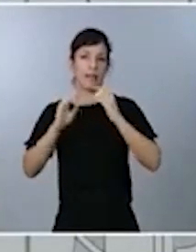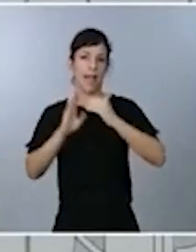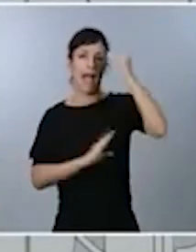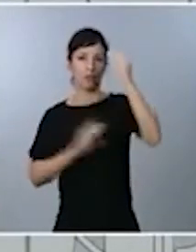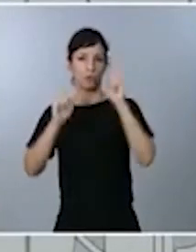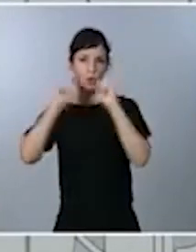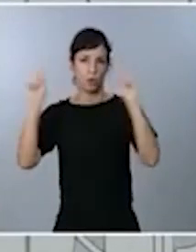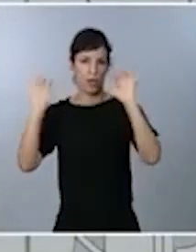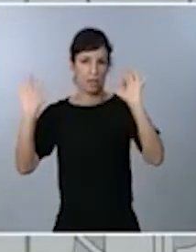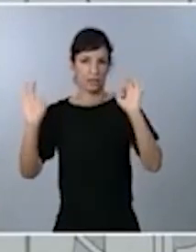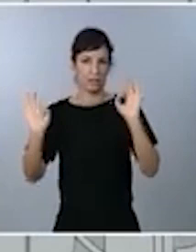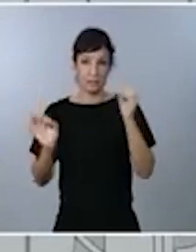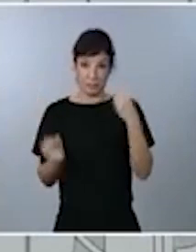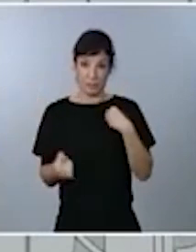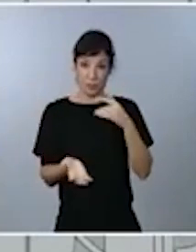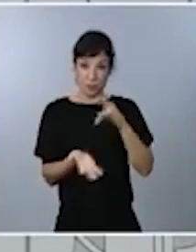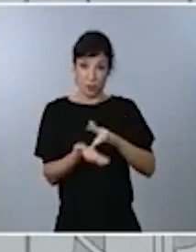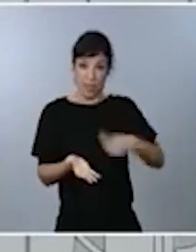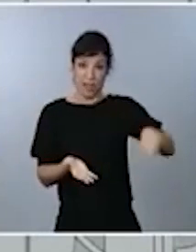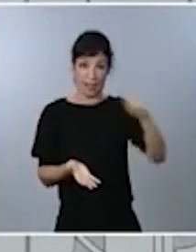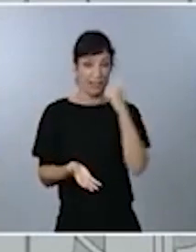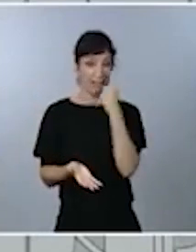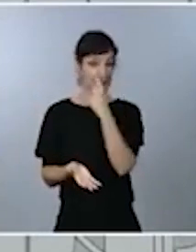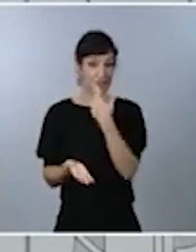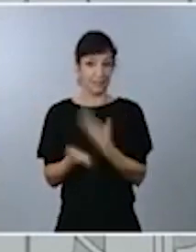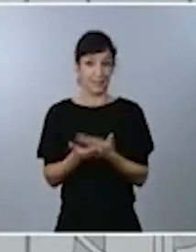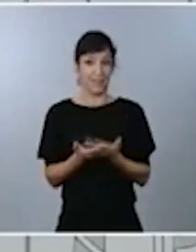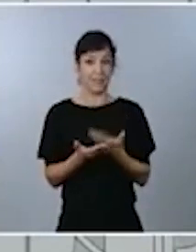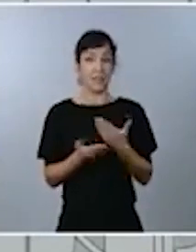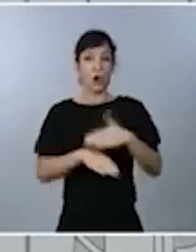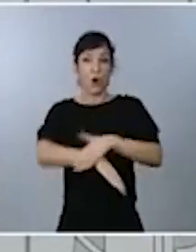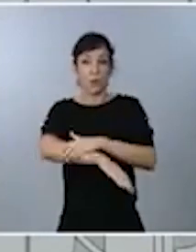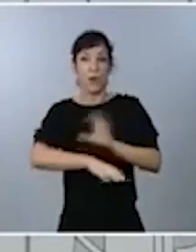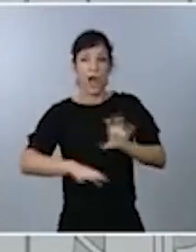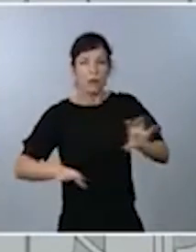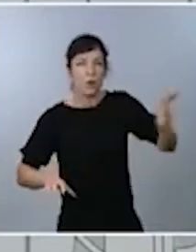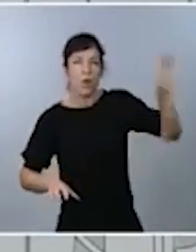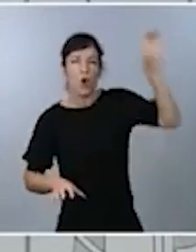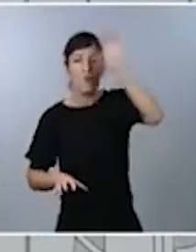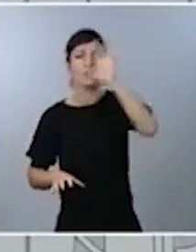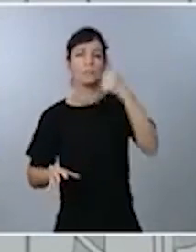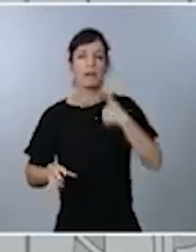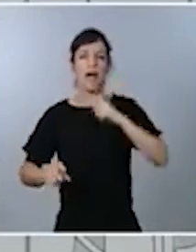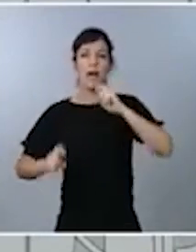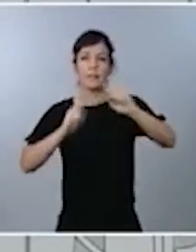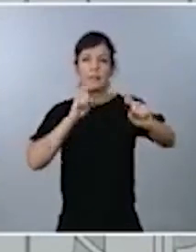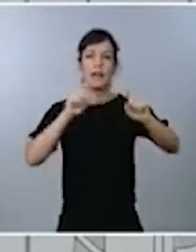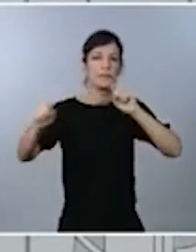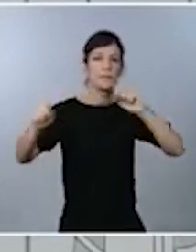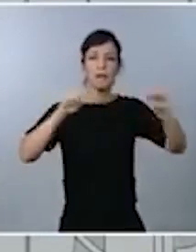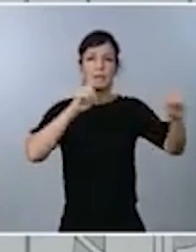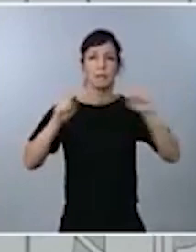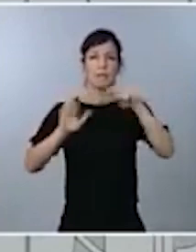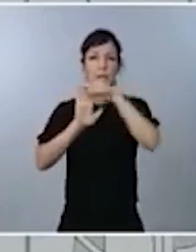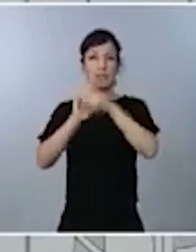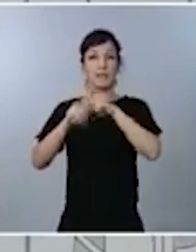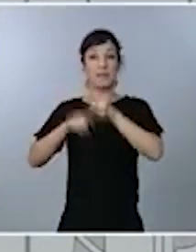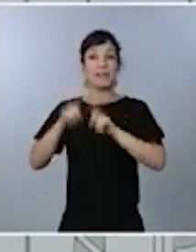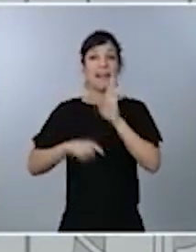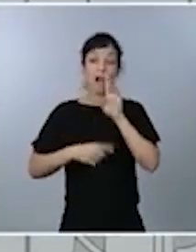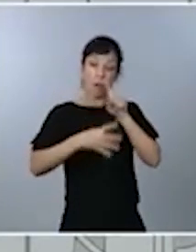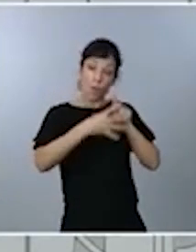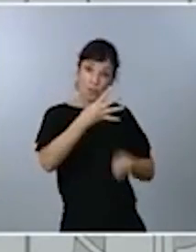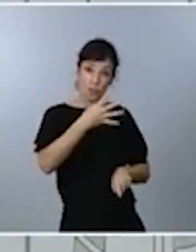siendo testigos de cómo todos y cada uno de los gobiernos autonómicos está anunciando las medidas en base a estos cuatro niveles de alerta que